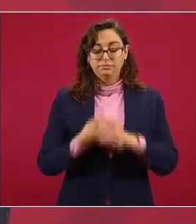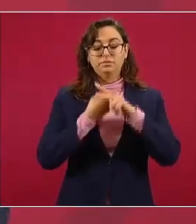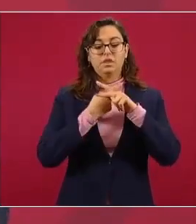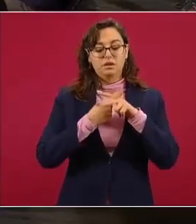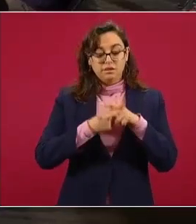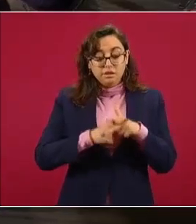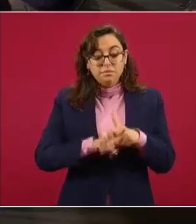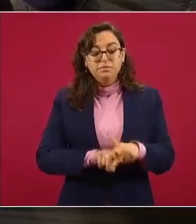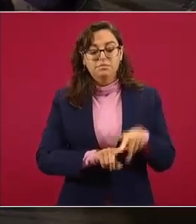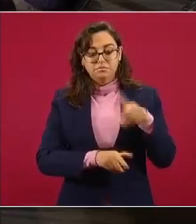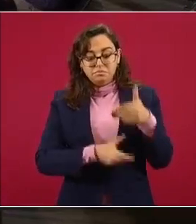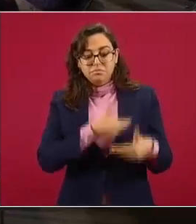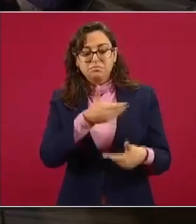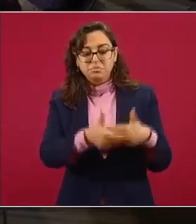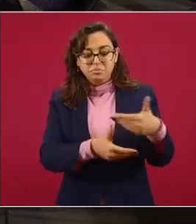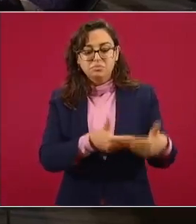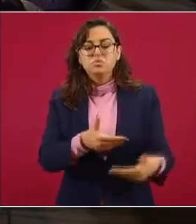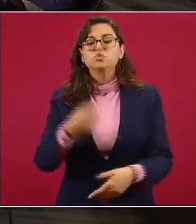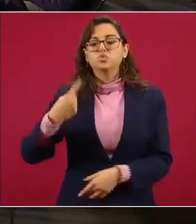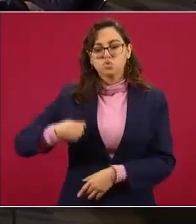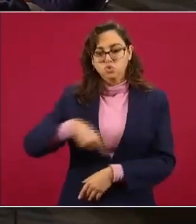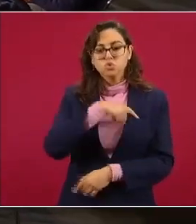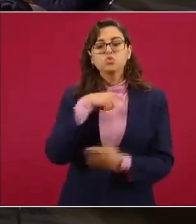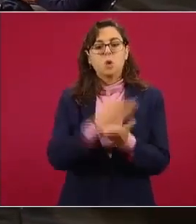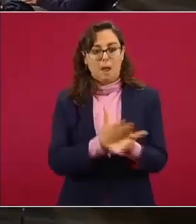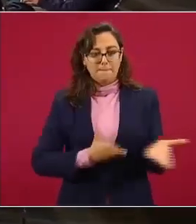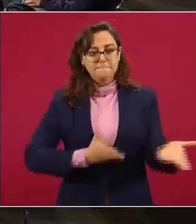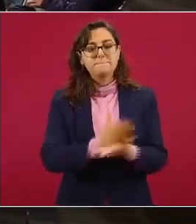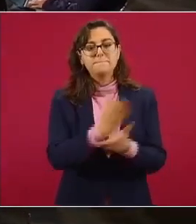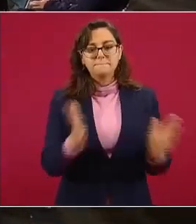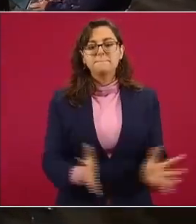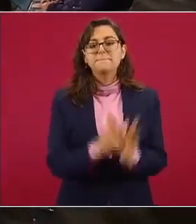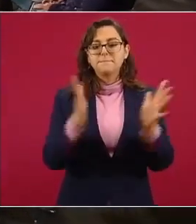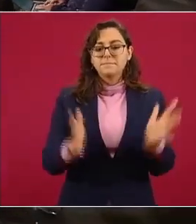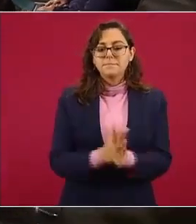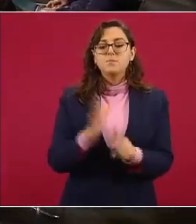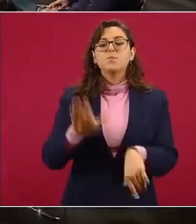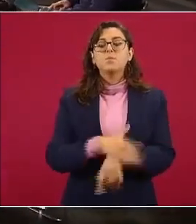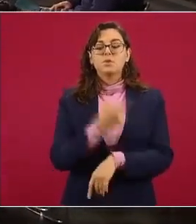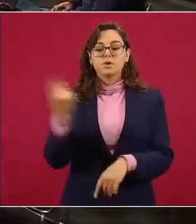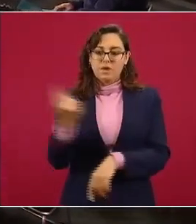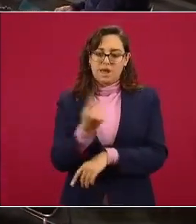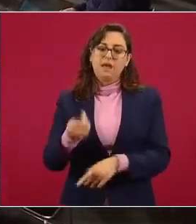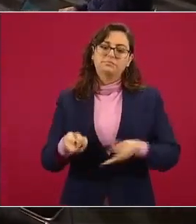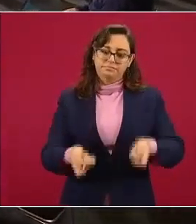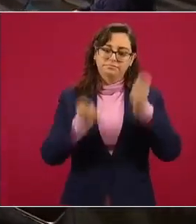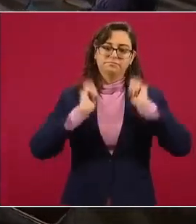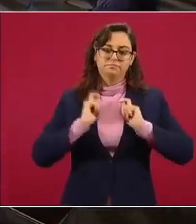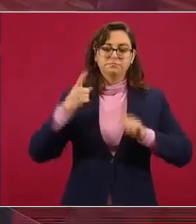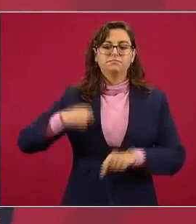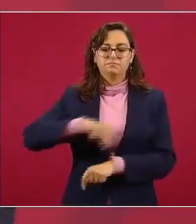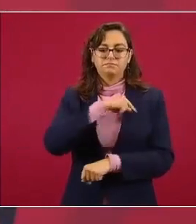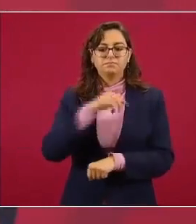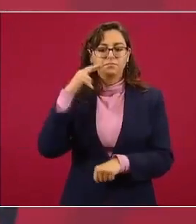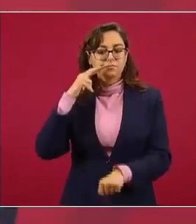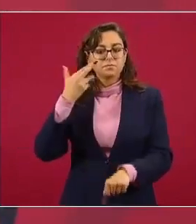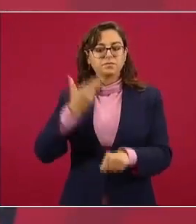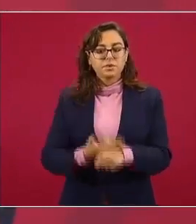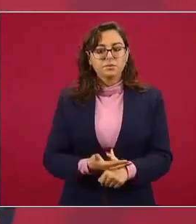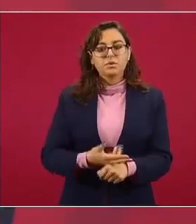participamos porque si nos corresponde porque los acuerdos están suscritos